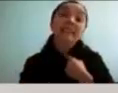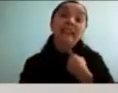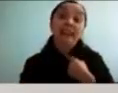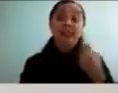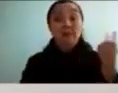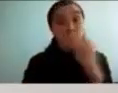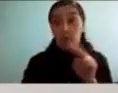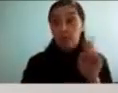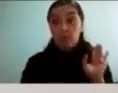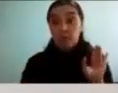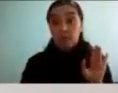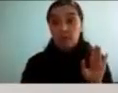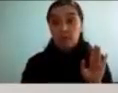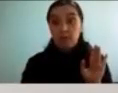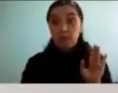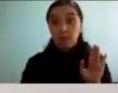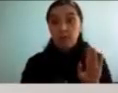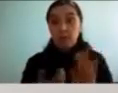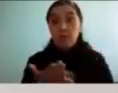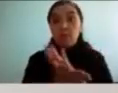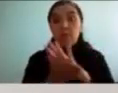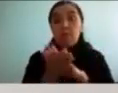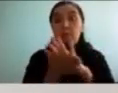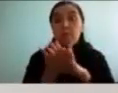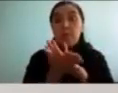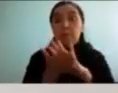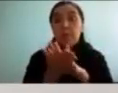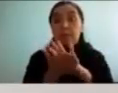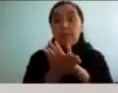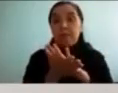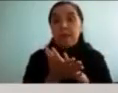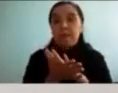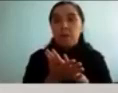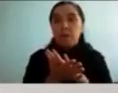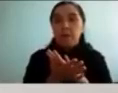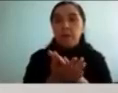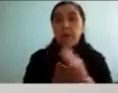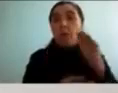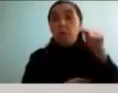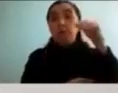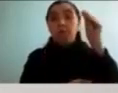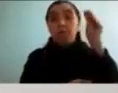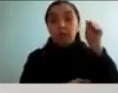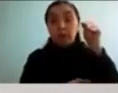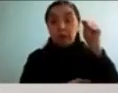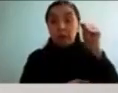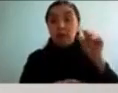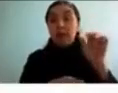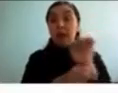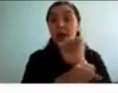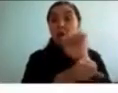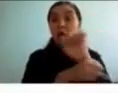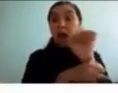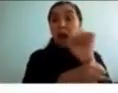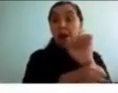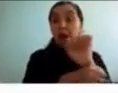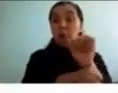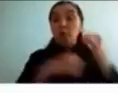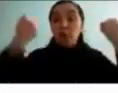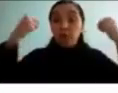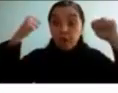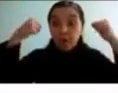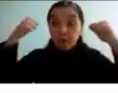pues podemos encontrar dinosaurios coches deportes juegos de música cocina lo que sea